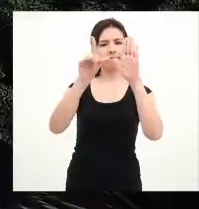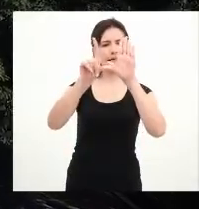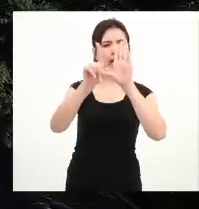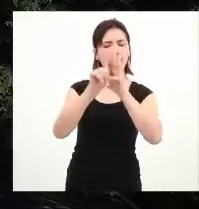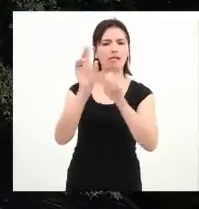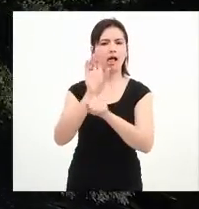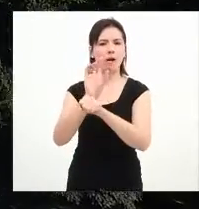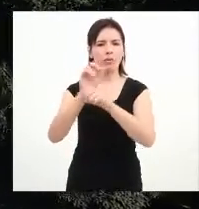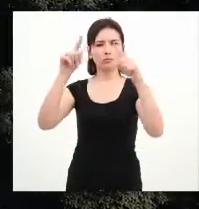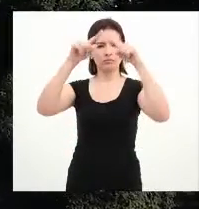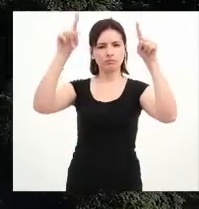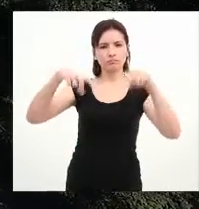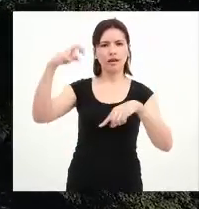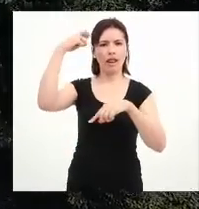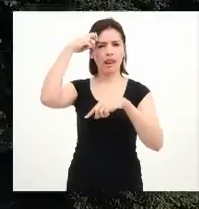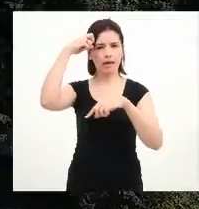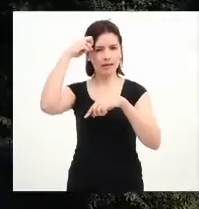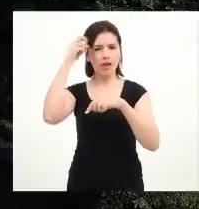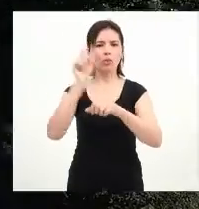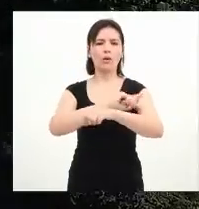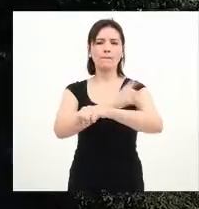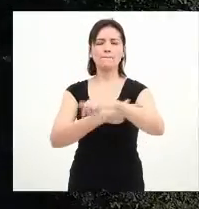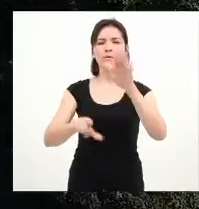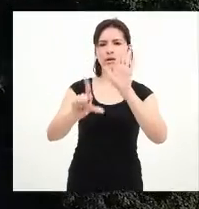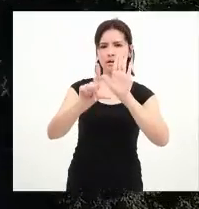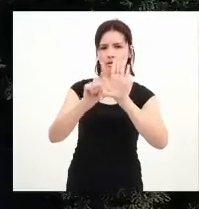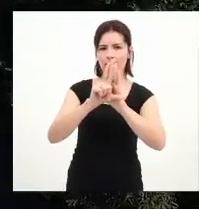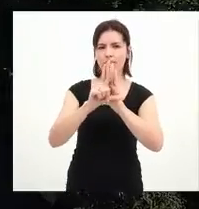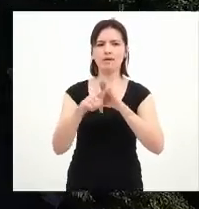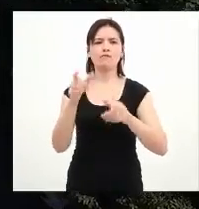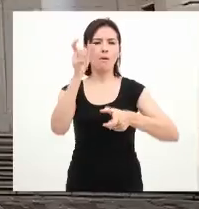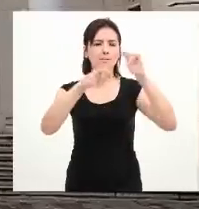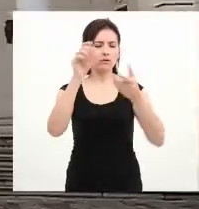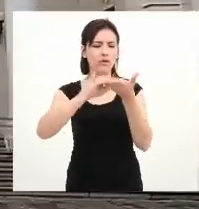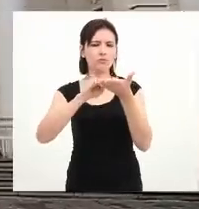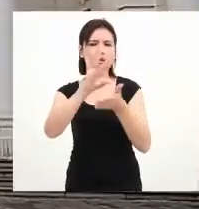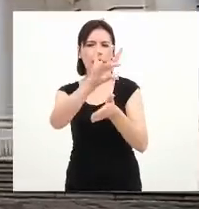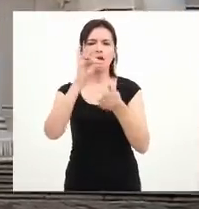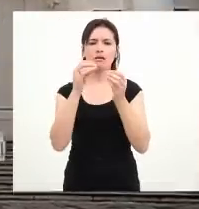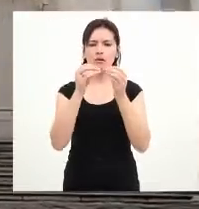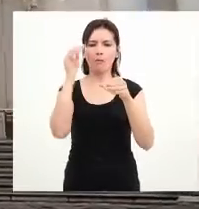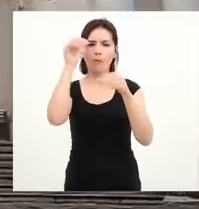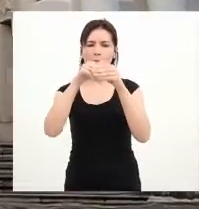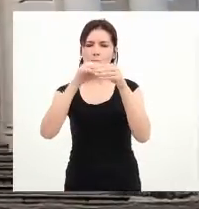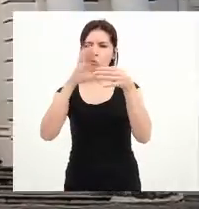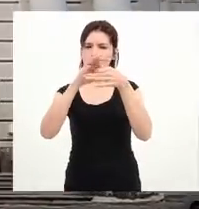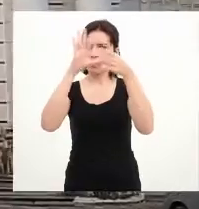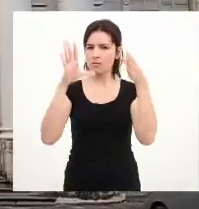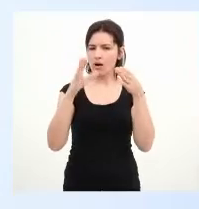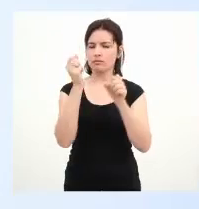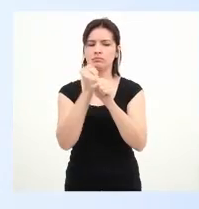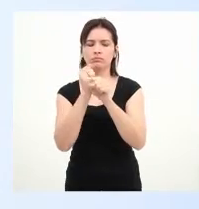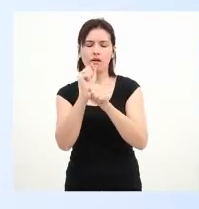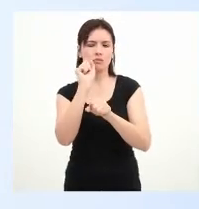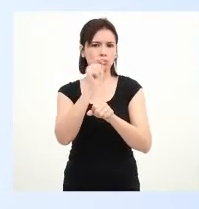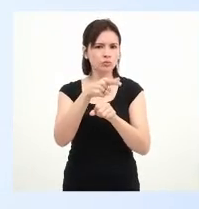La legislatura de la provincia de Santa Fe es el órgano que ejerce la función de poder legislativo. Los legisladores, elegidos democráticamente,